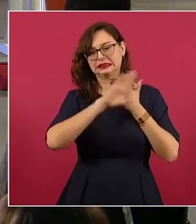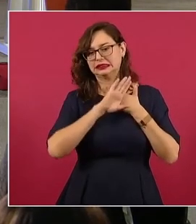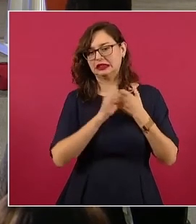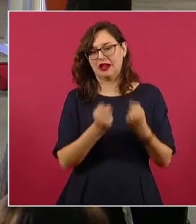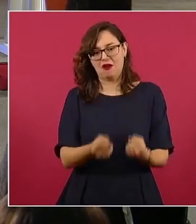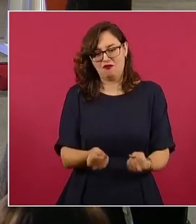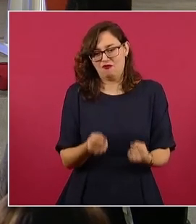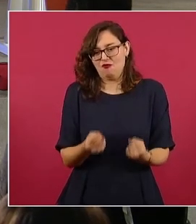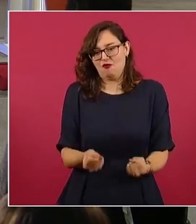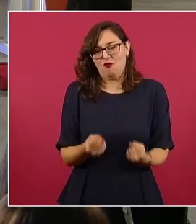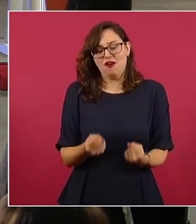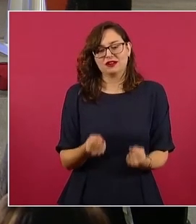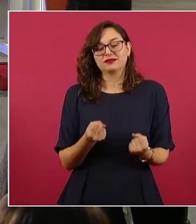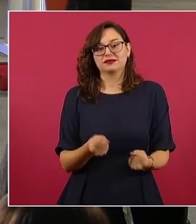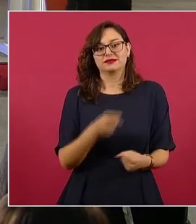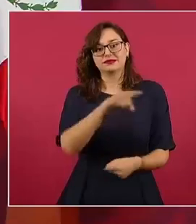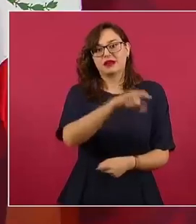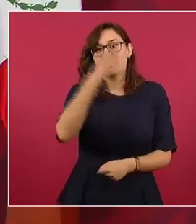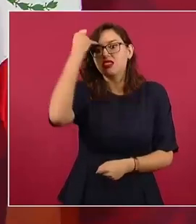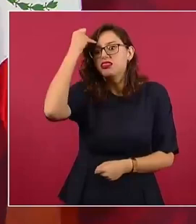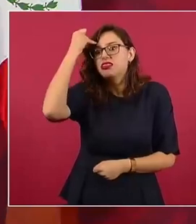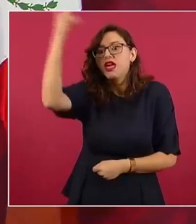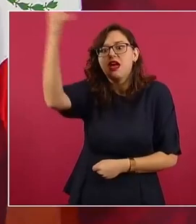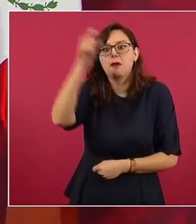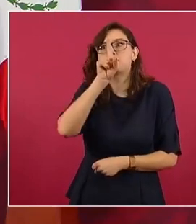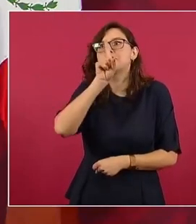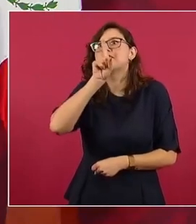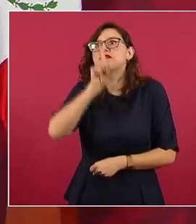pues se inventa cosas, ¿no?